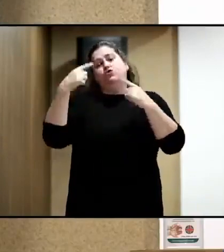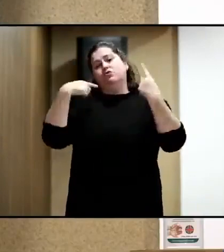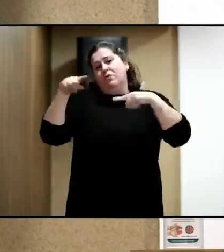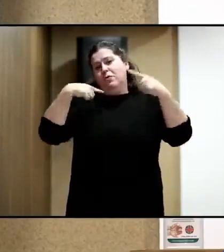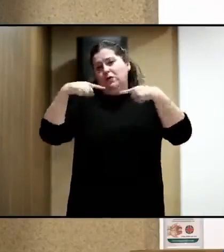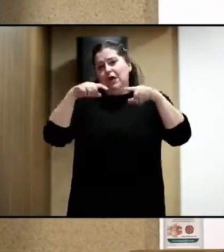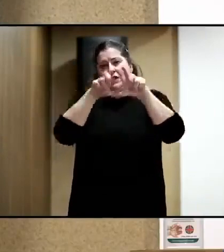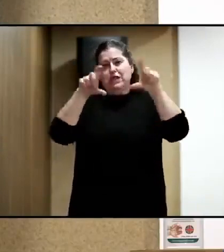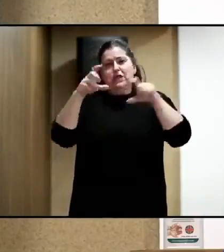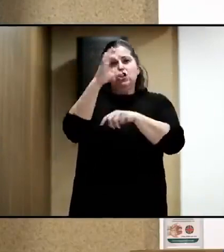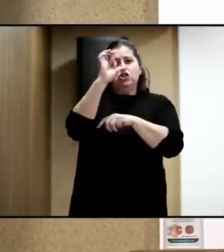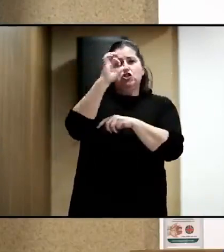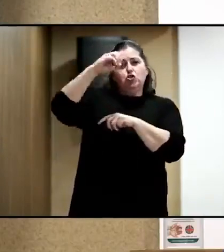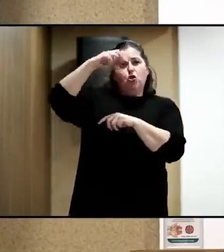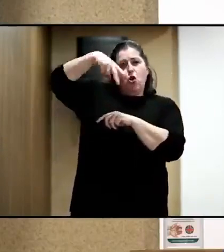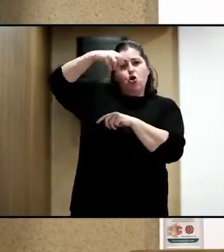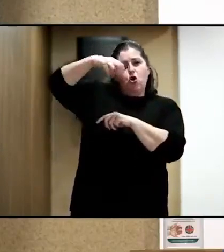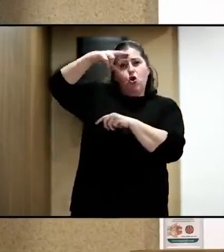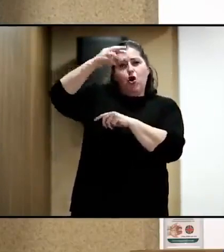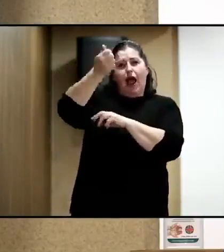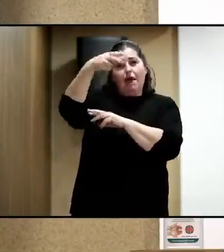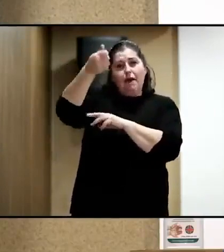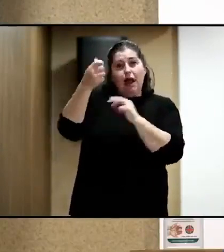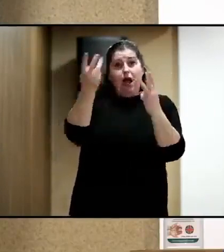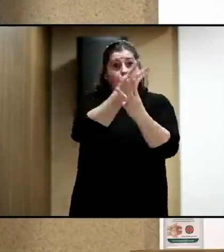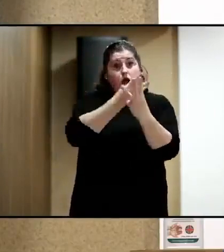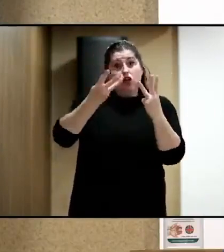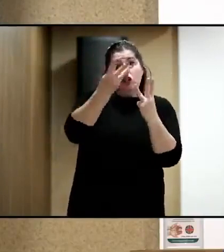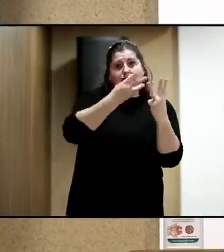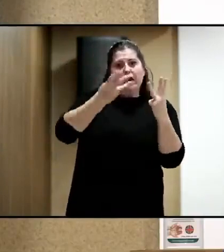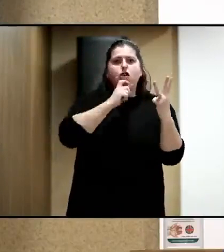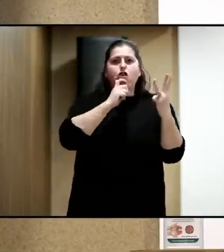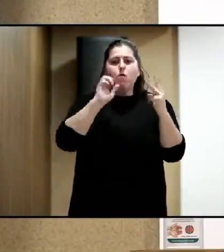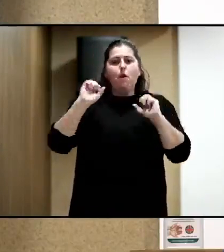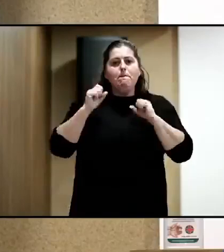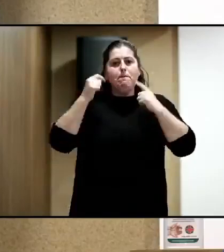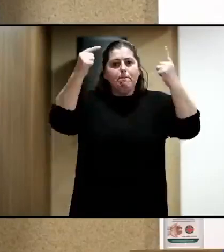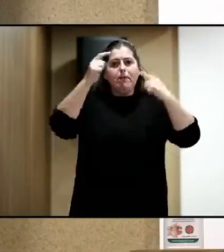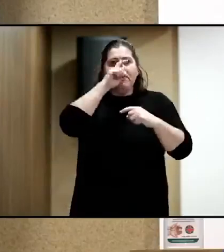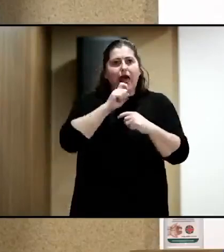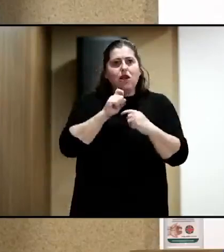Y que, bueno, nos van a contar un poco cómo fue o cómo ha sido este primer año